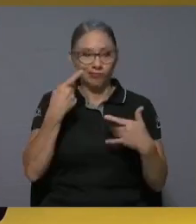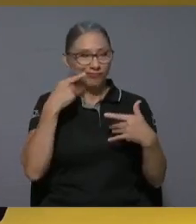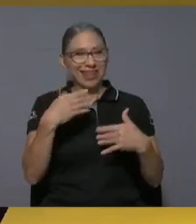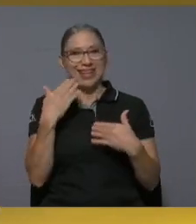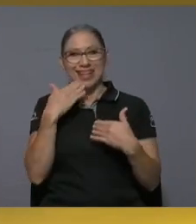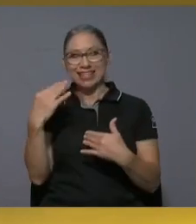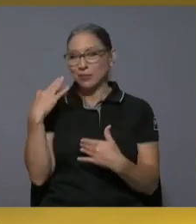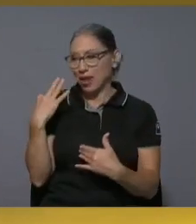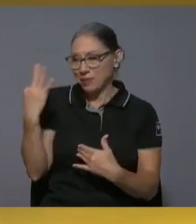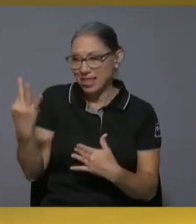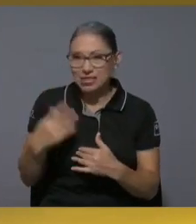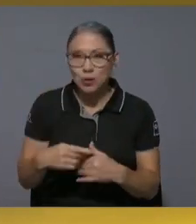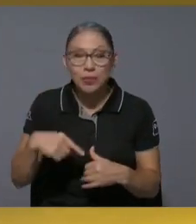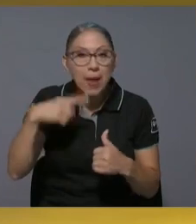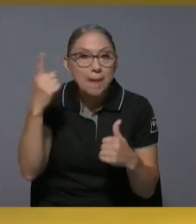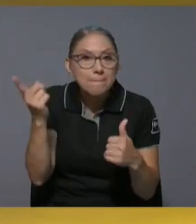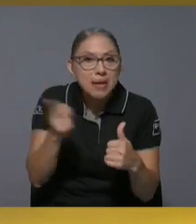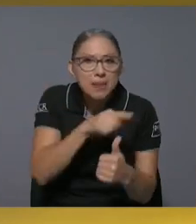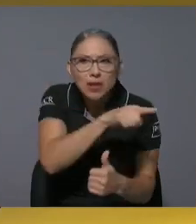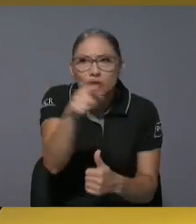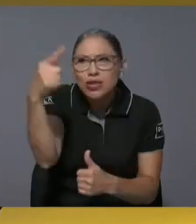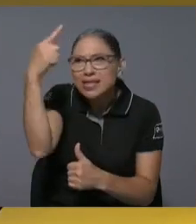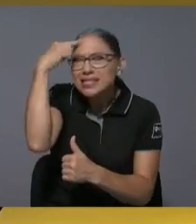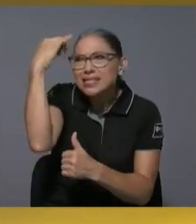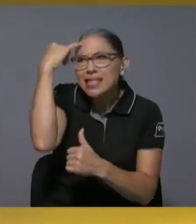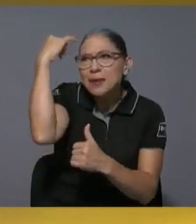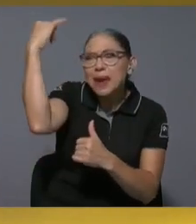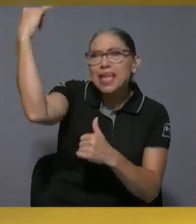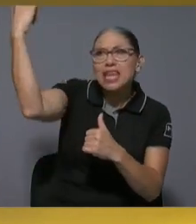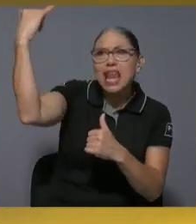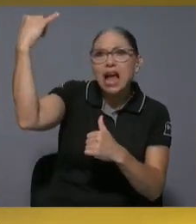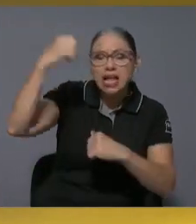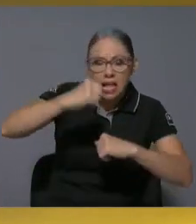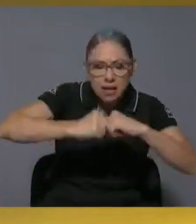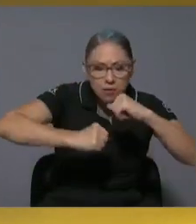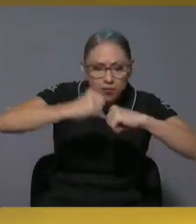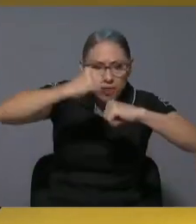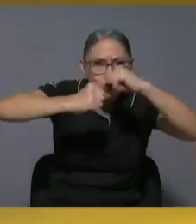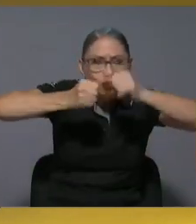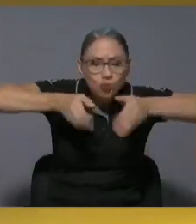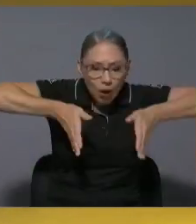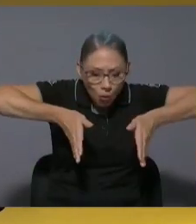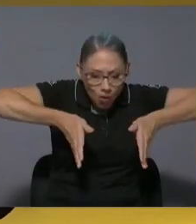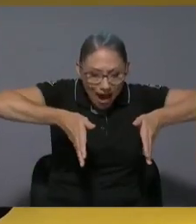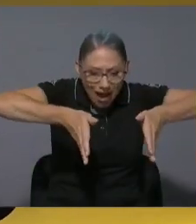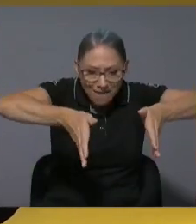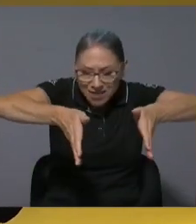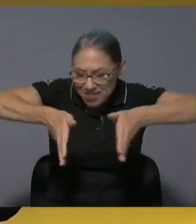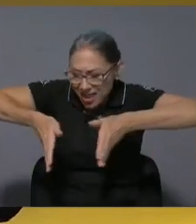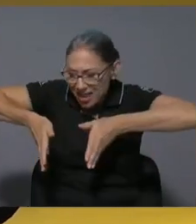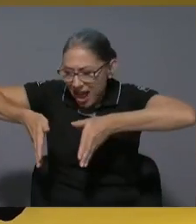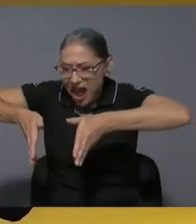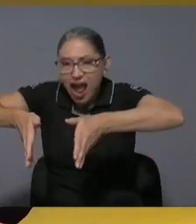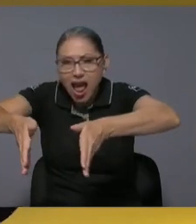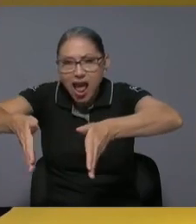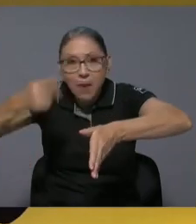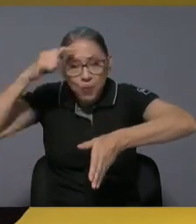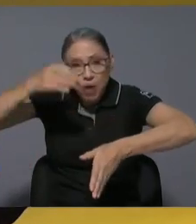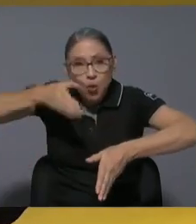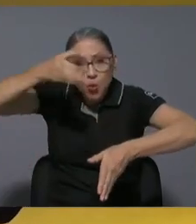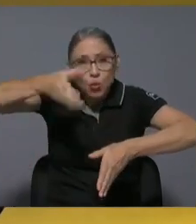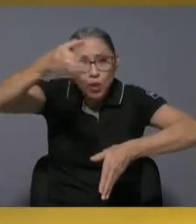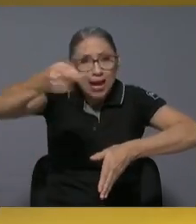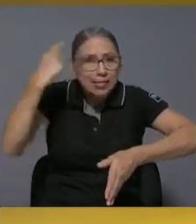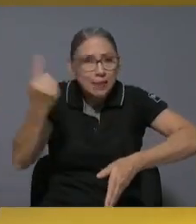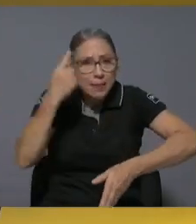lo primero que la gente se imaginará es una carretera o una calle ¿verdad? porque culturalmente estamos orientados a que eso prácticamente